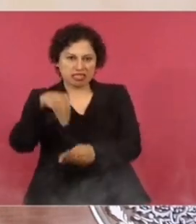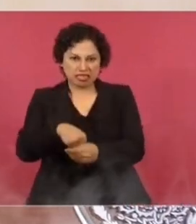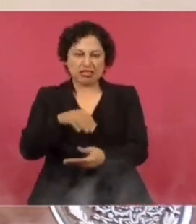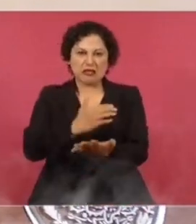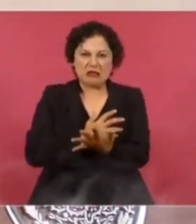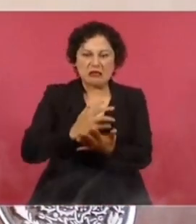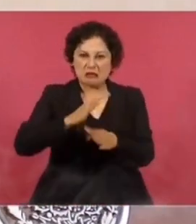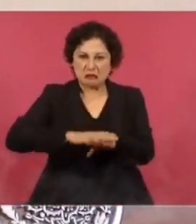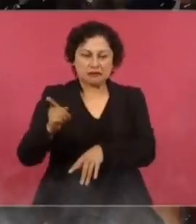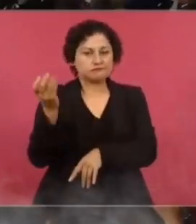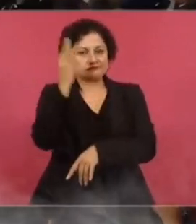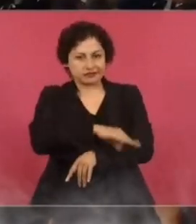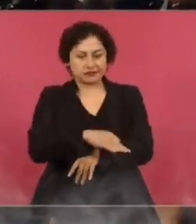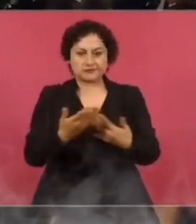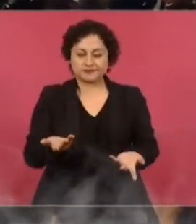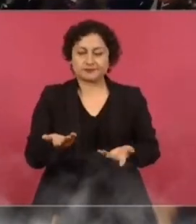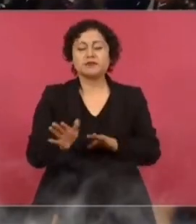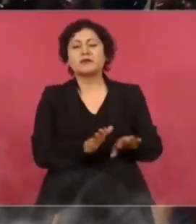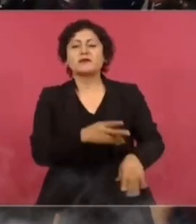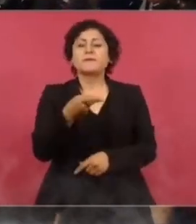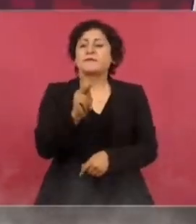funciona